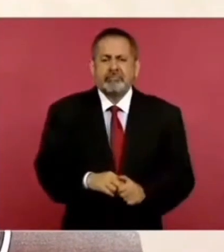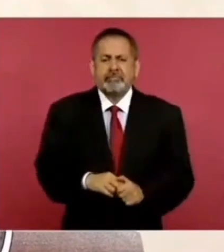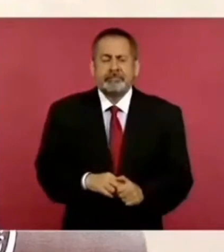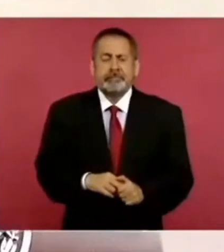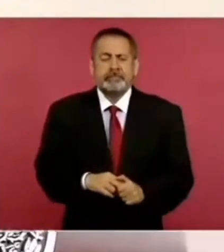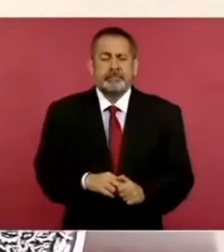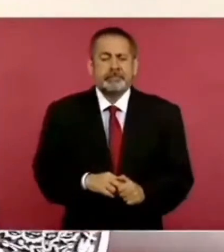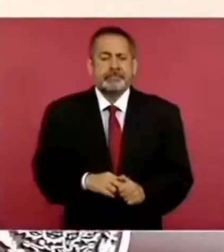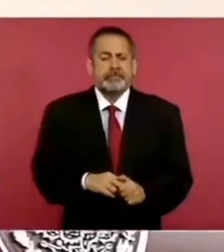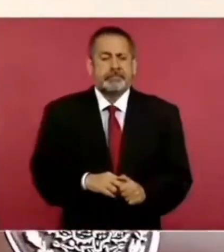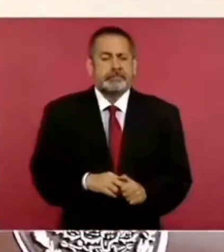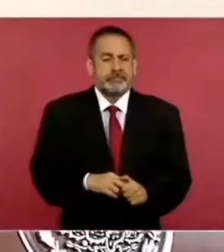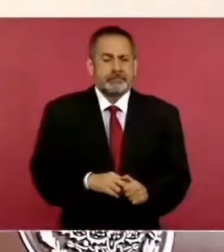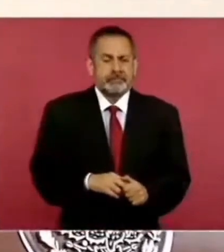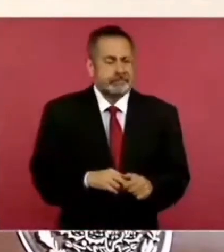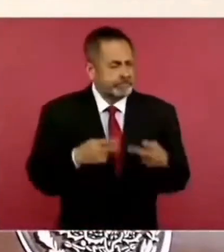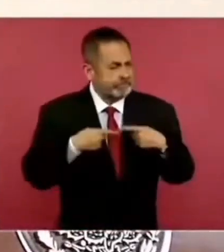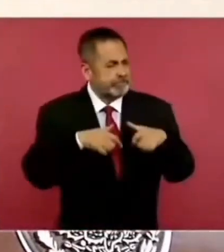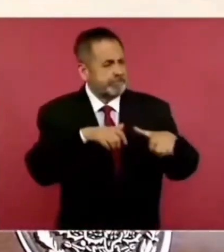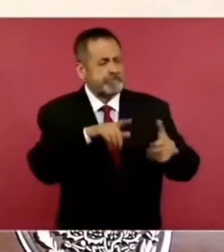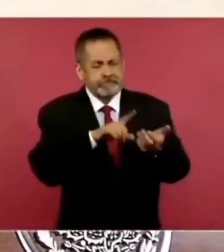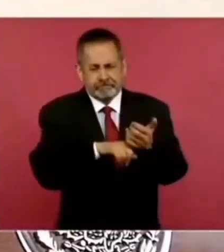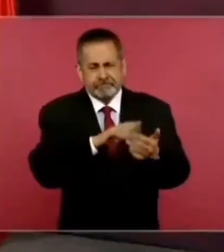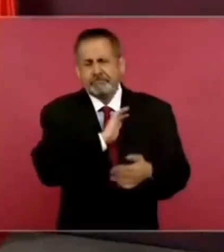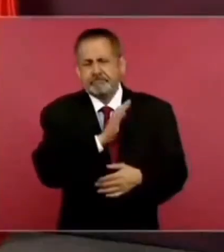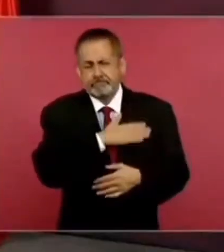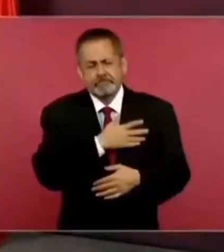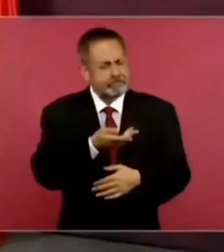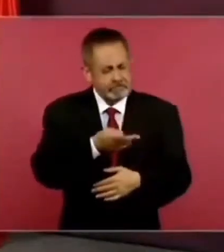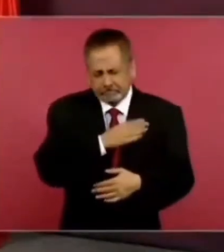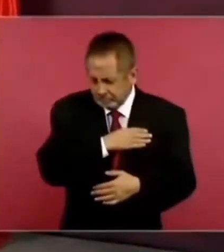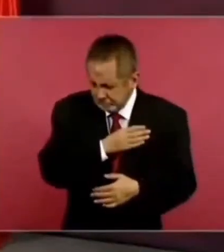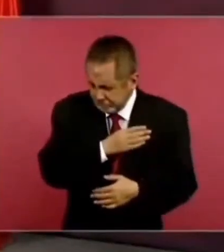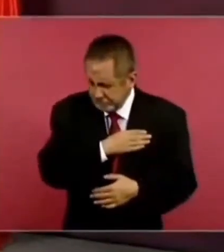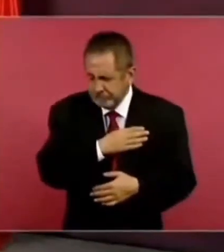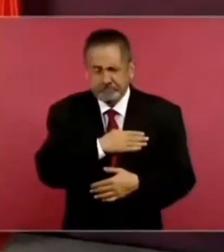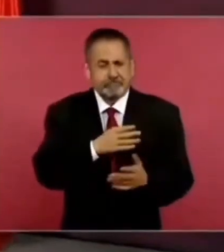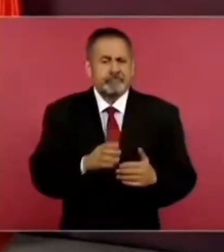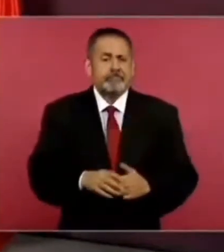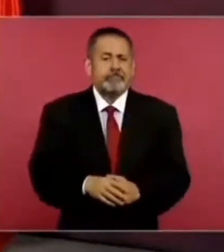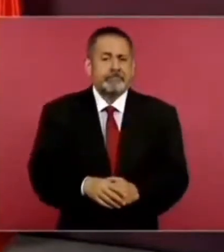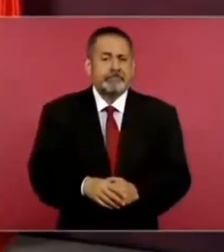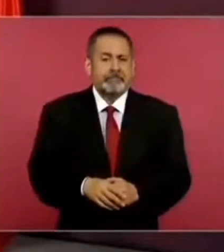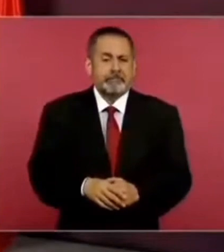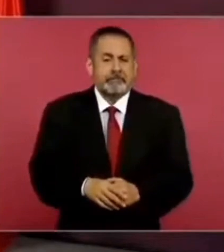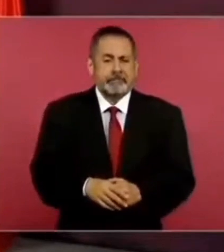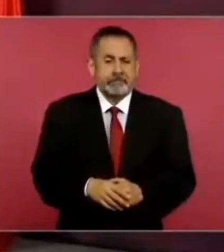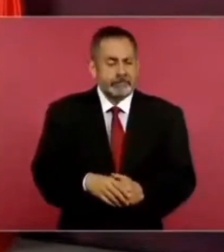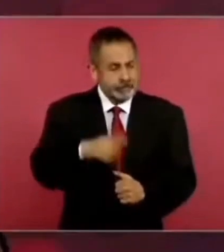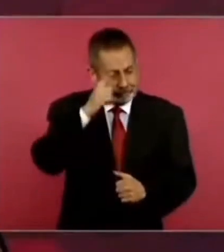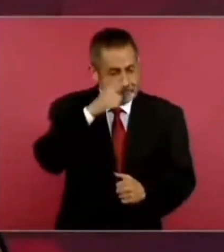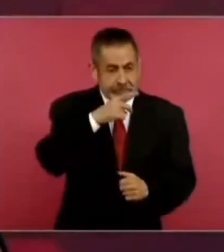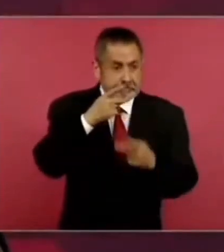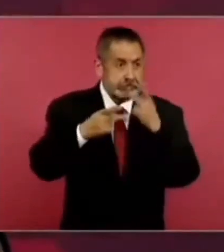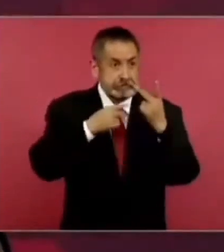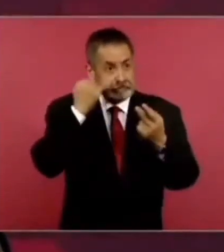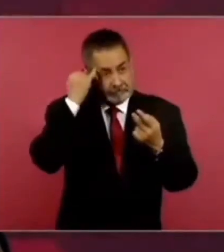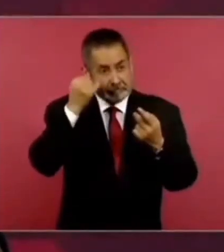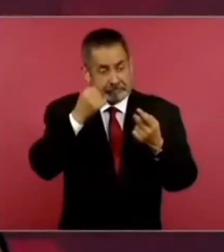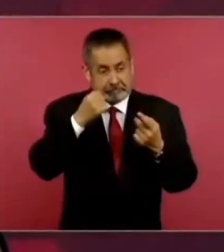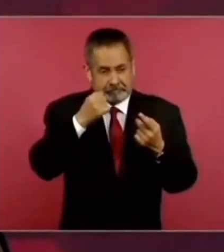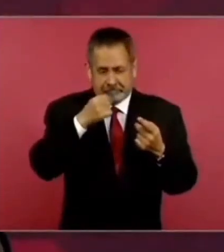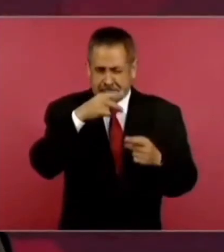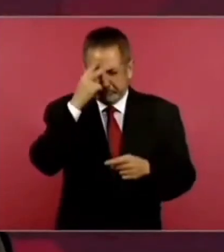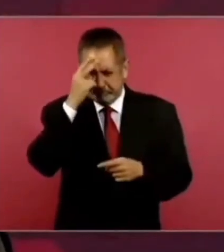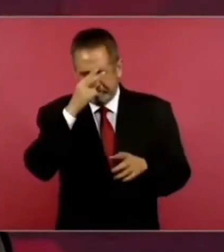bueno, para que no se vaya a